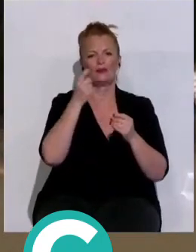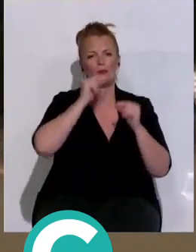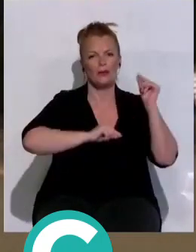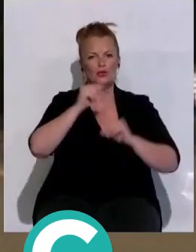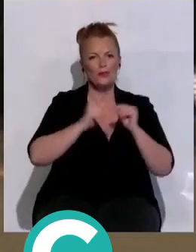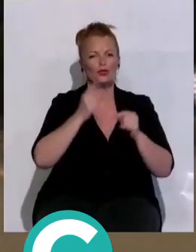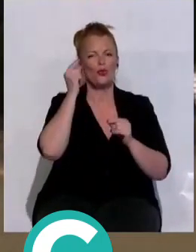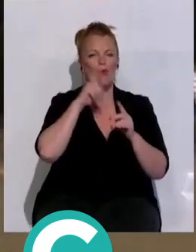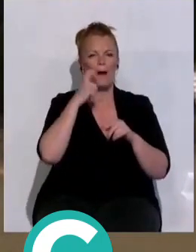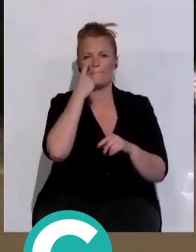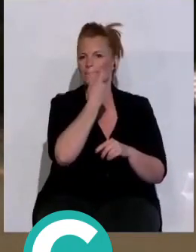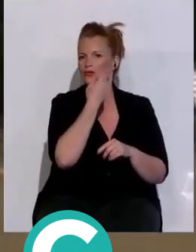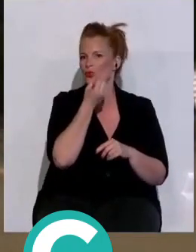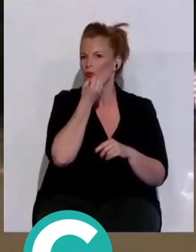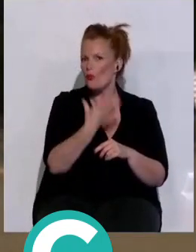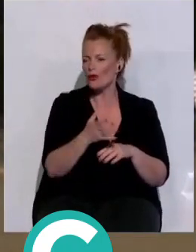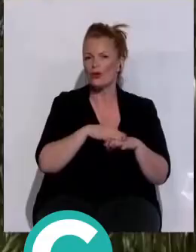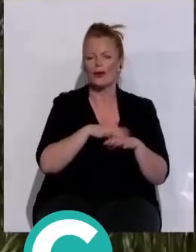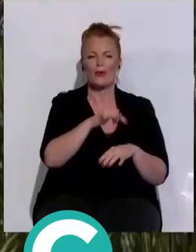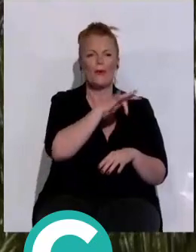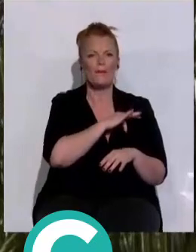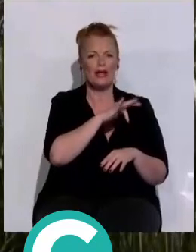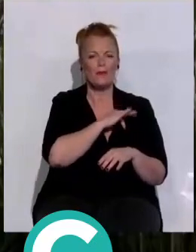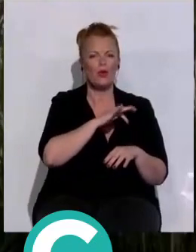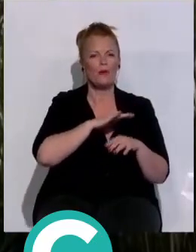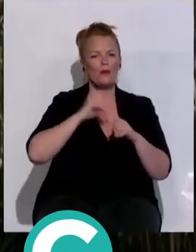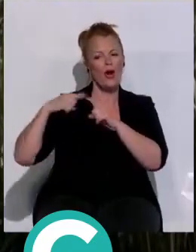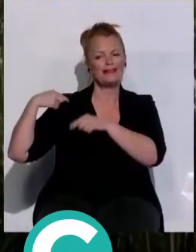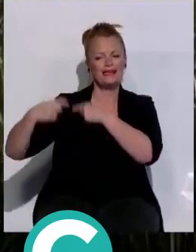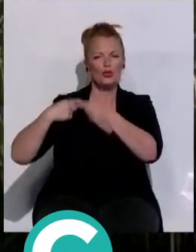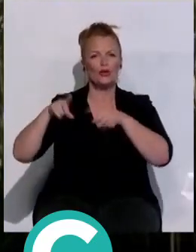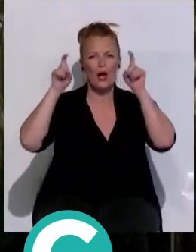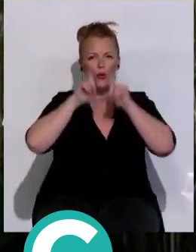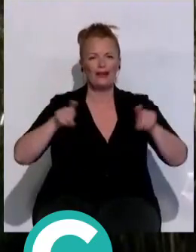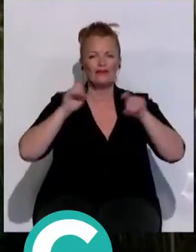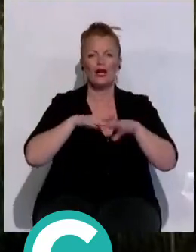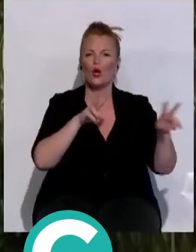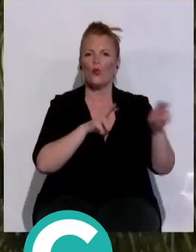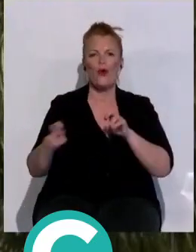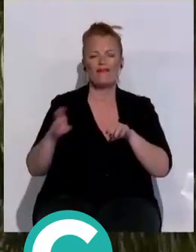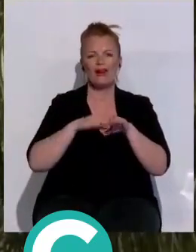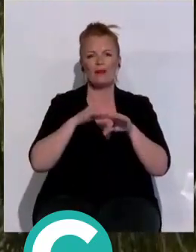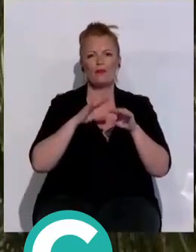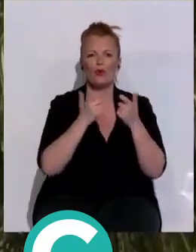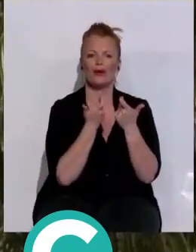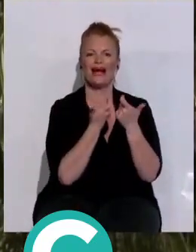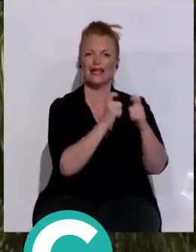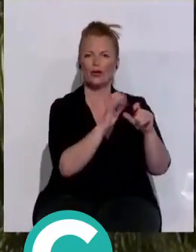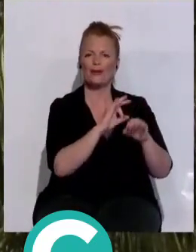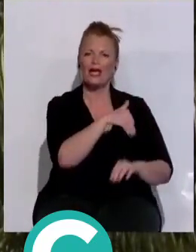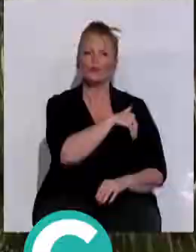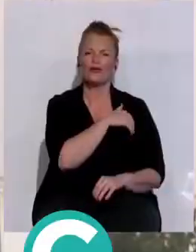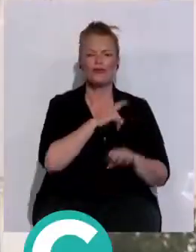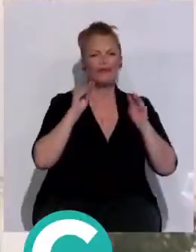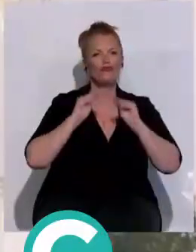a las bases de una nueva edición de los premios a la trayectoria educativa, incluyendo una nueva categoría para los estudiantes de